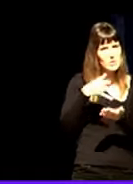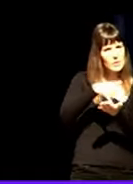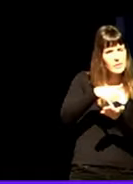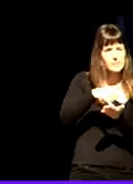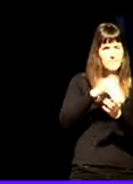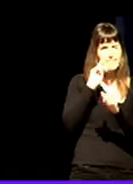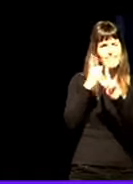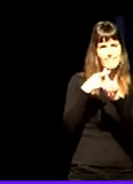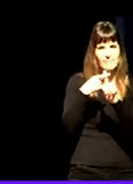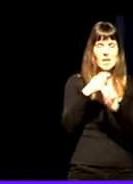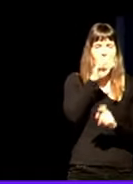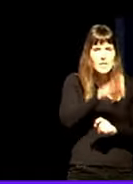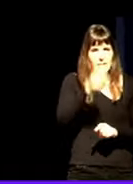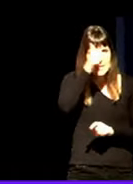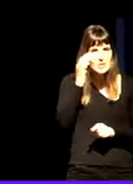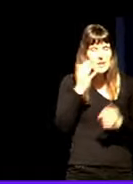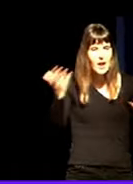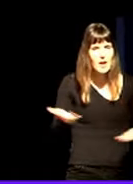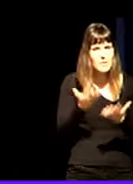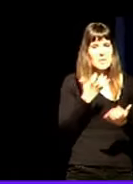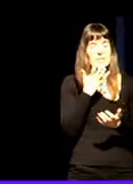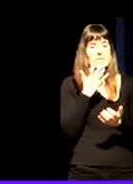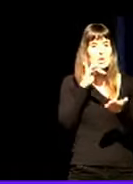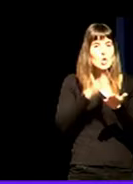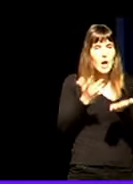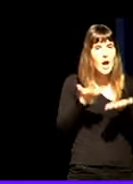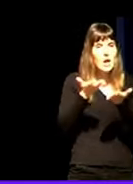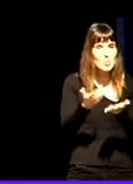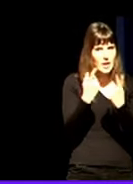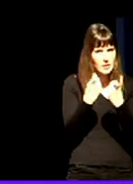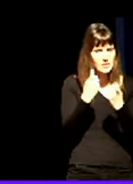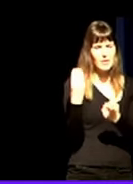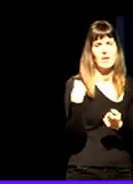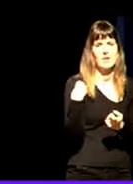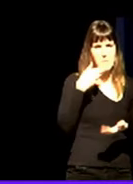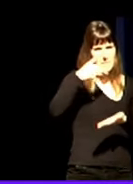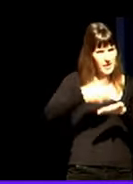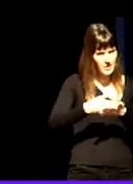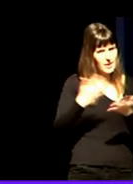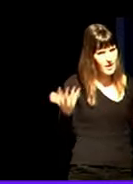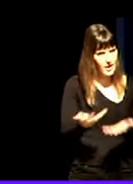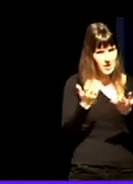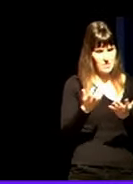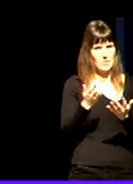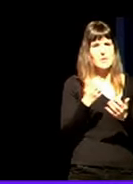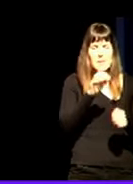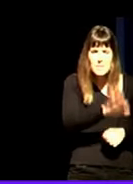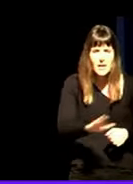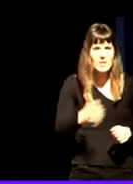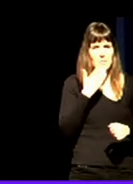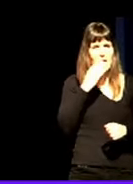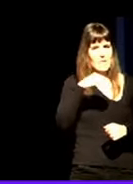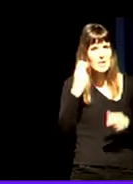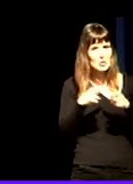persuadir a los niños y a las niñas de pedir ayuda desde muy pequeñitos desde muy pequeñitos favoreciendo las habilidades sociales